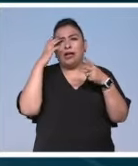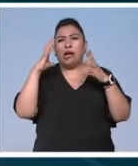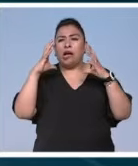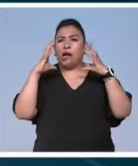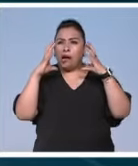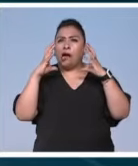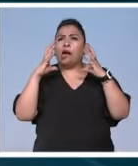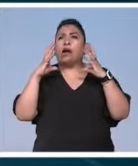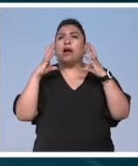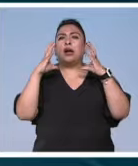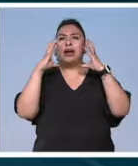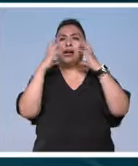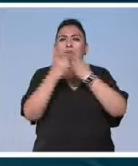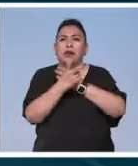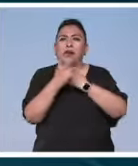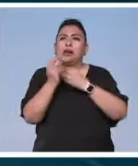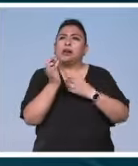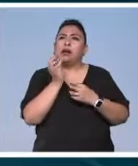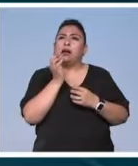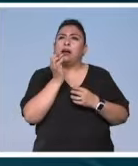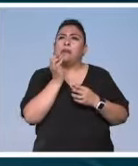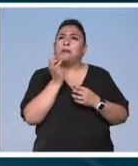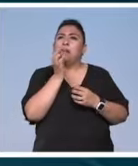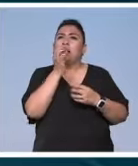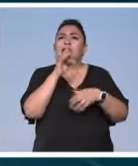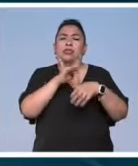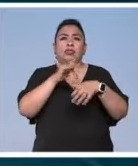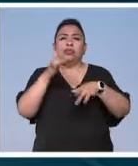de aluminio de un cráneo incrustado con diamantes.